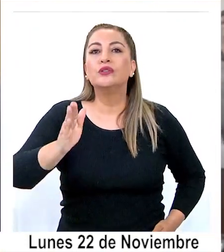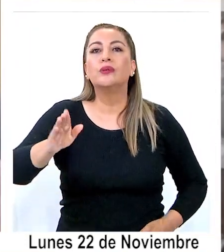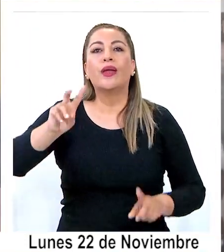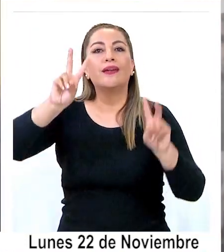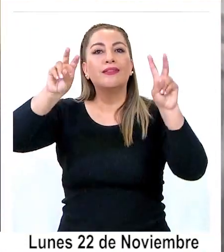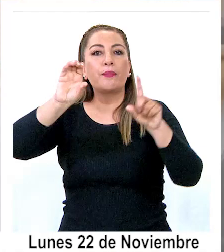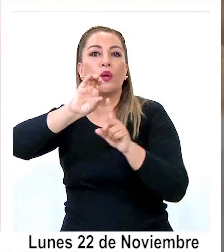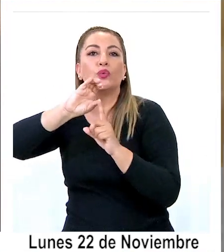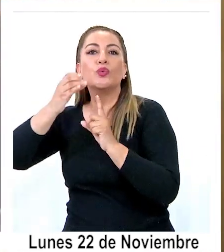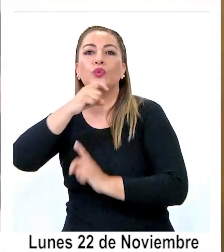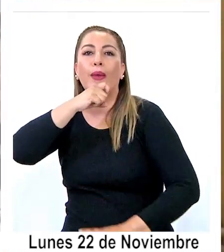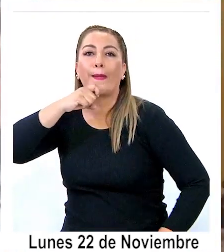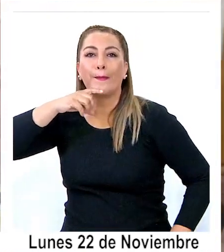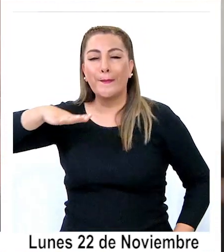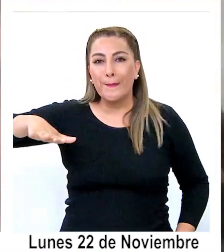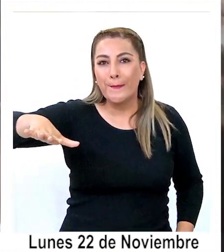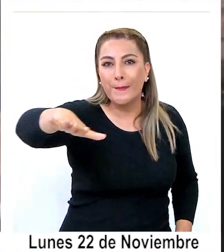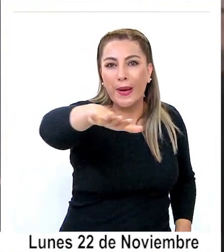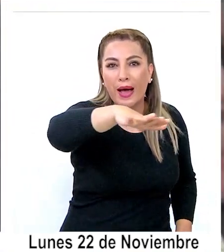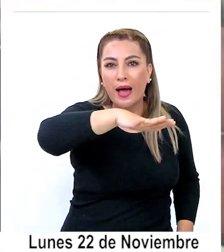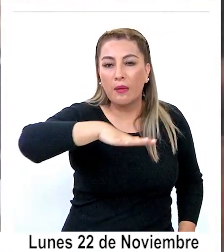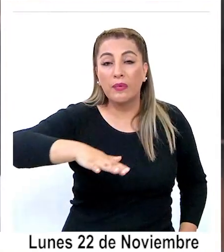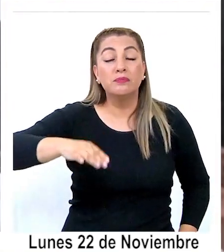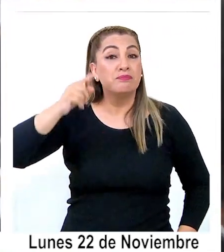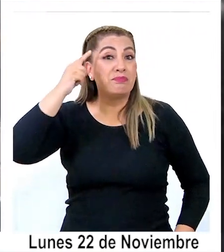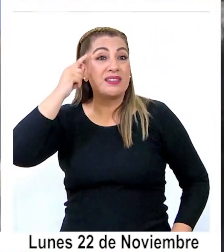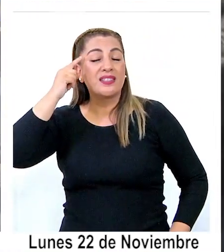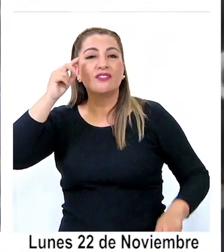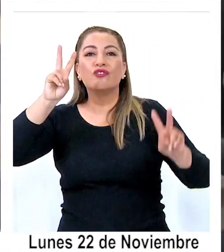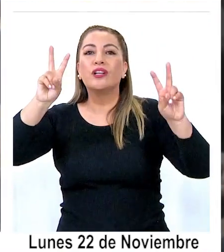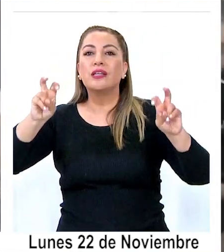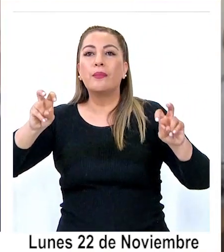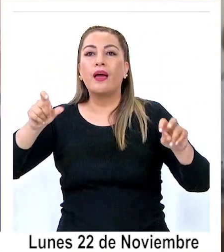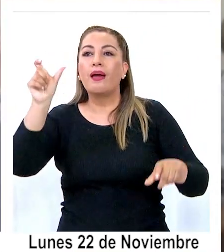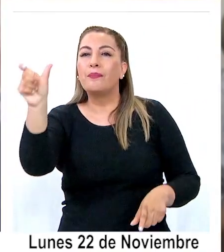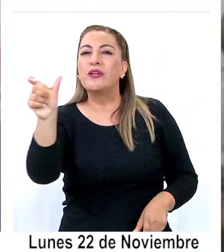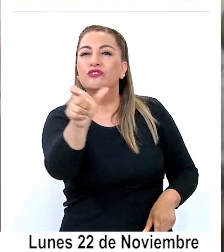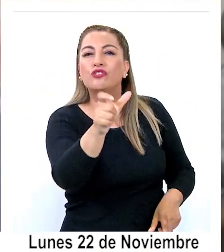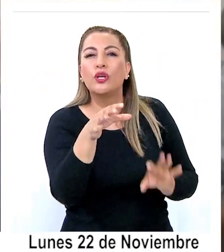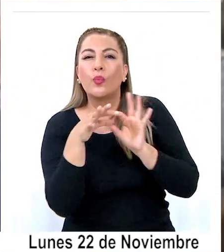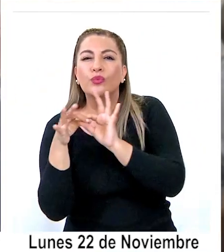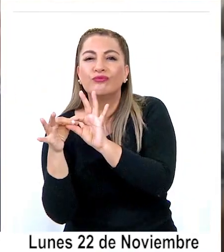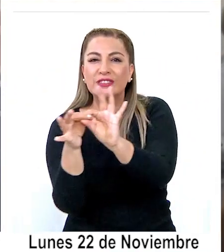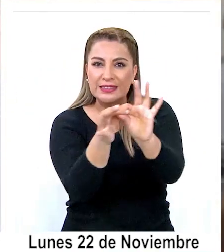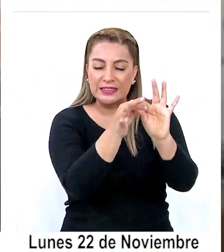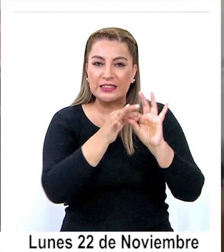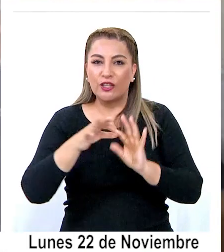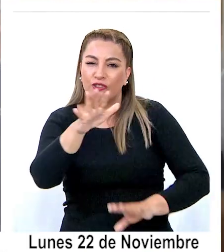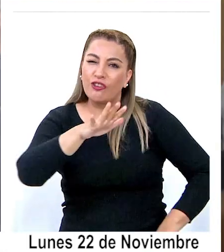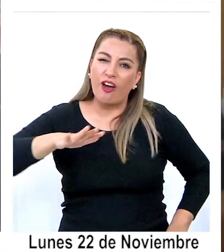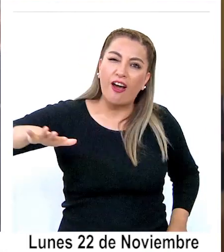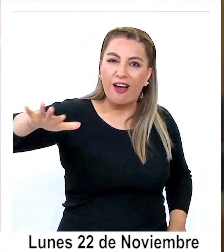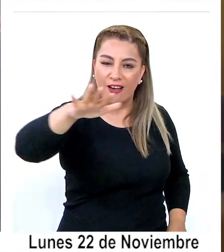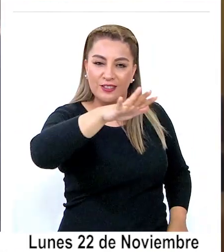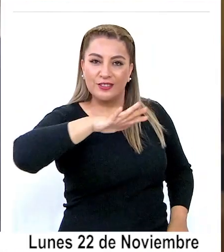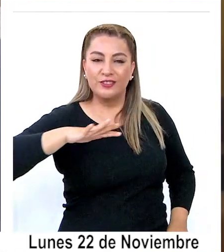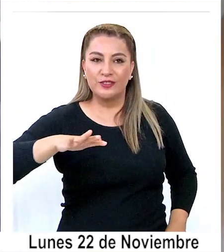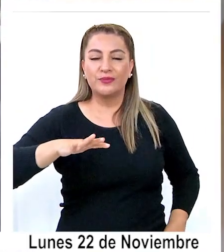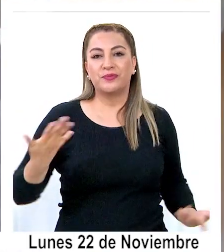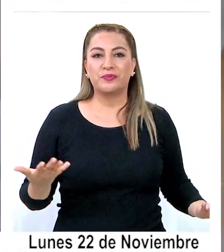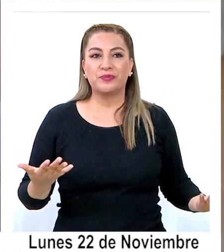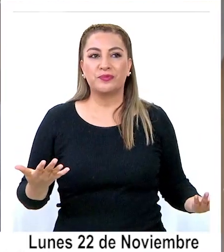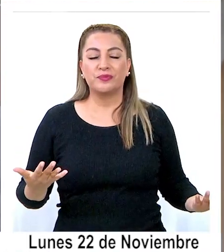cultura pampina, pero siempre pensando en la unidad de los pampinos, que todos los pampinos con sus